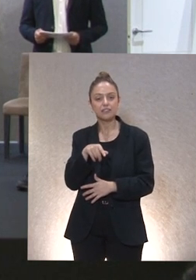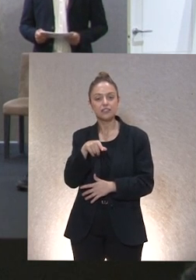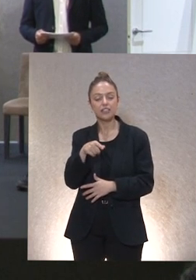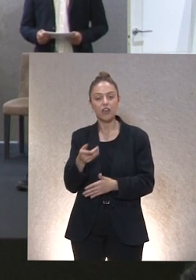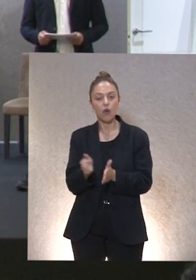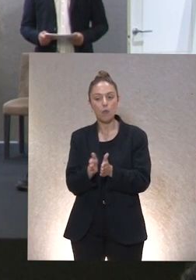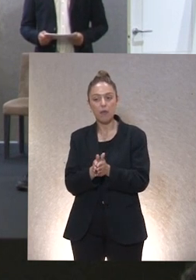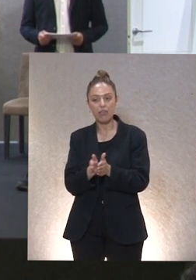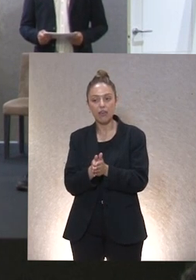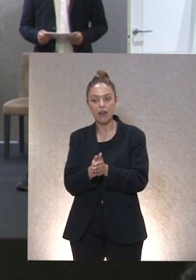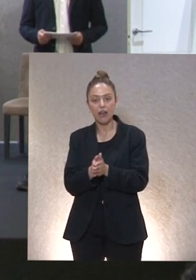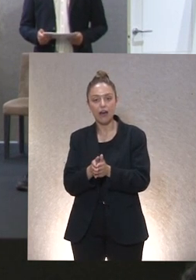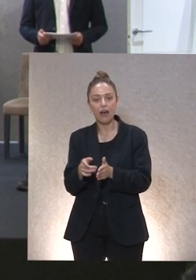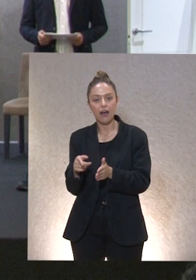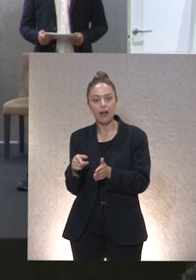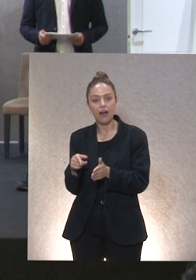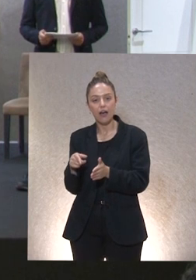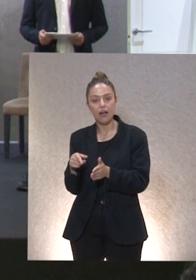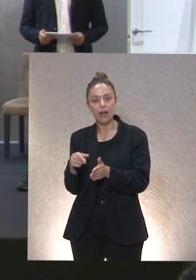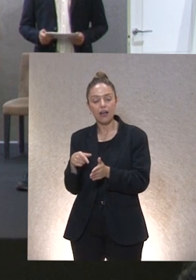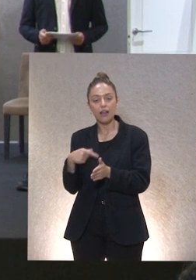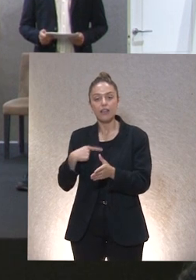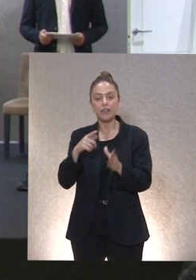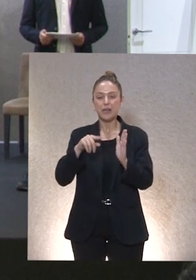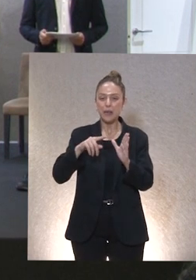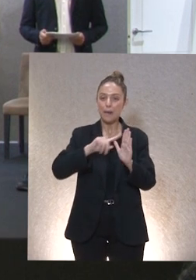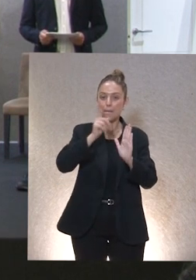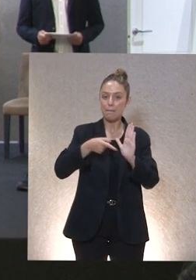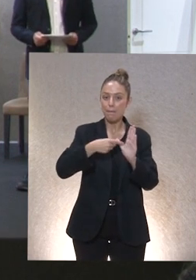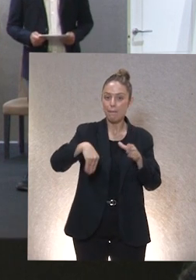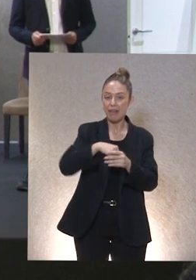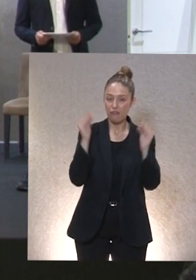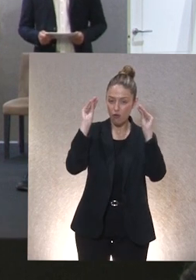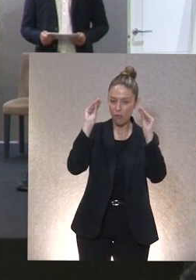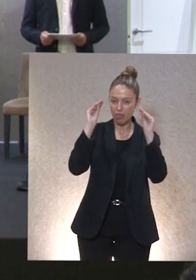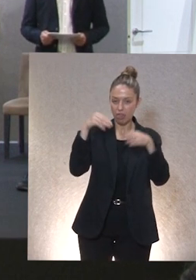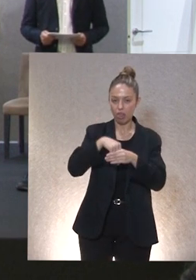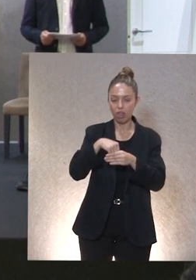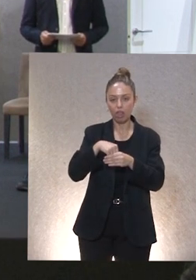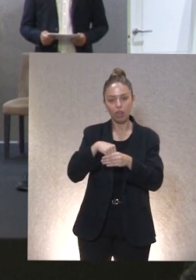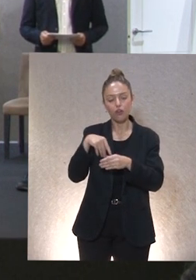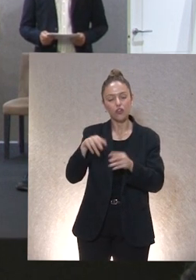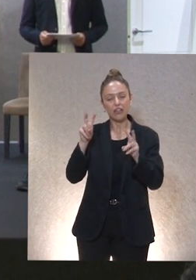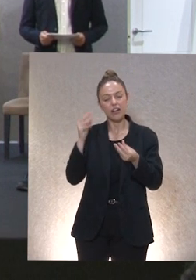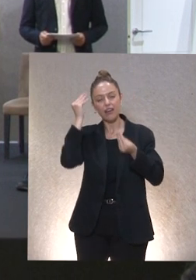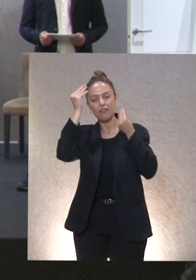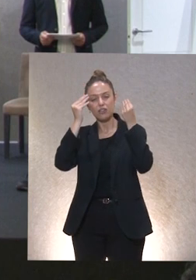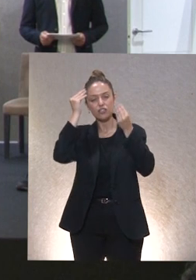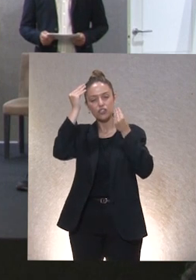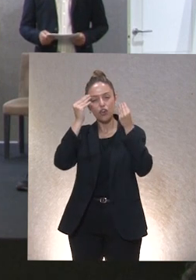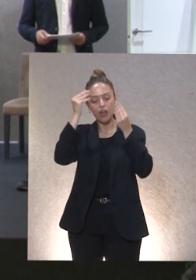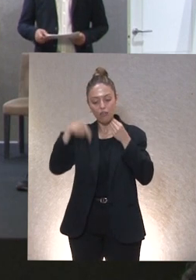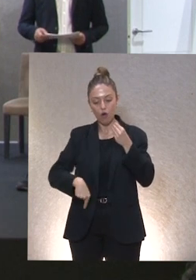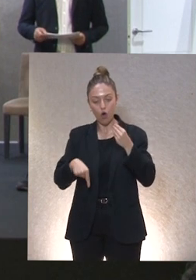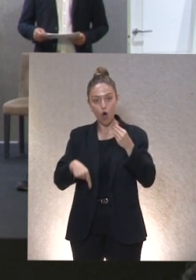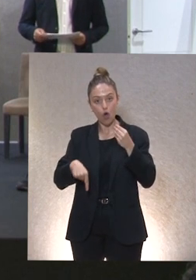durante muchos años en el Comité de Ética de Plena Inclusión. Y allí han reflexionado sobre el tema del que se va a hablar